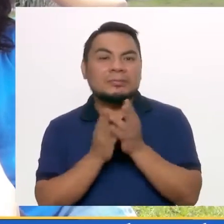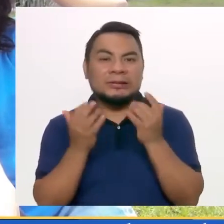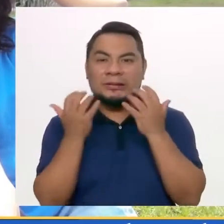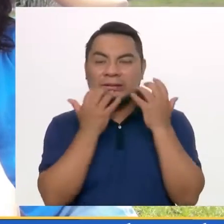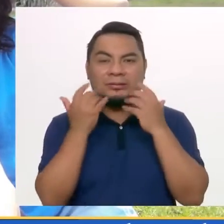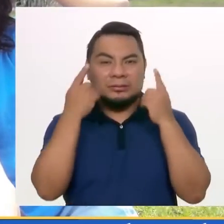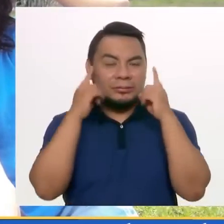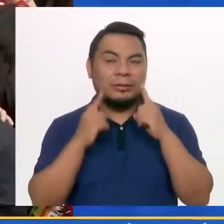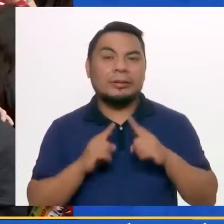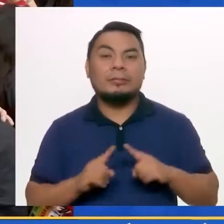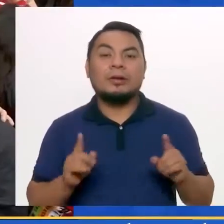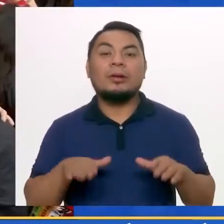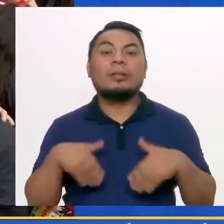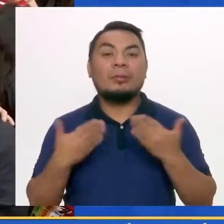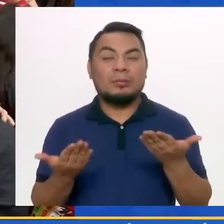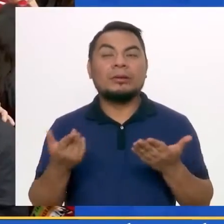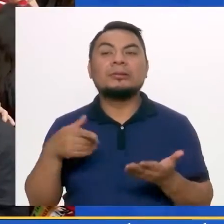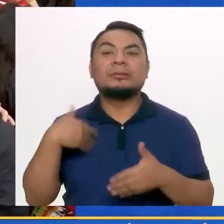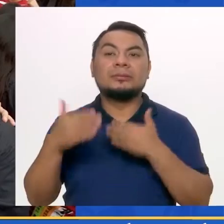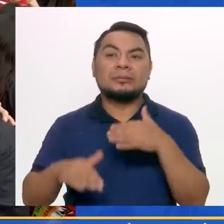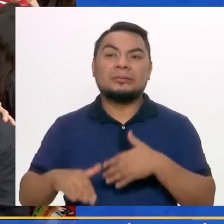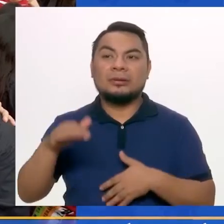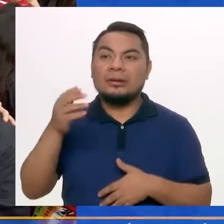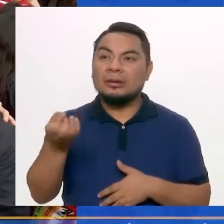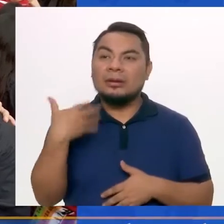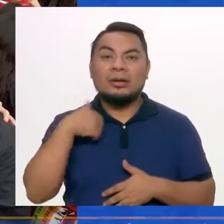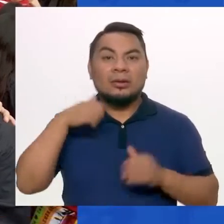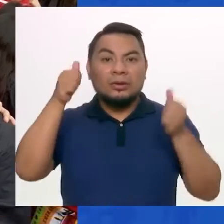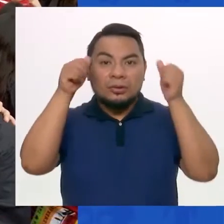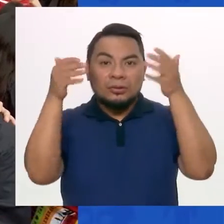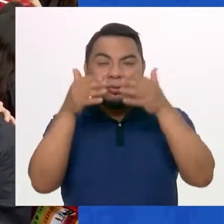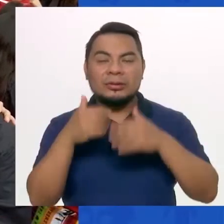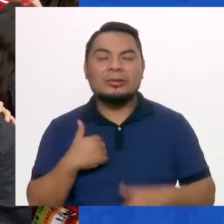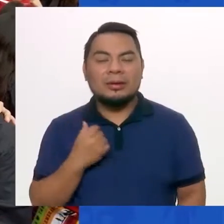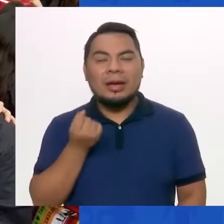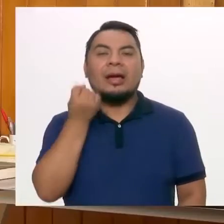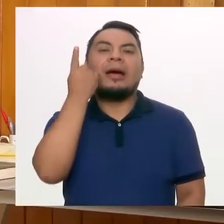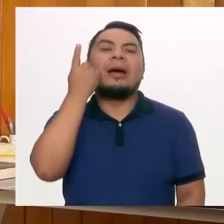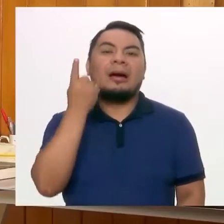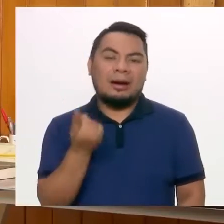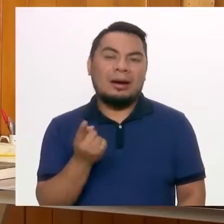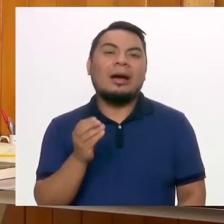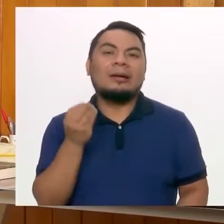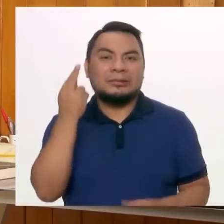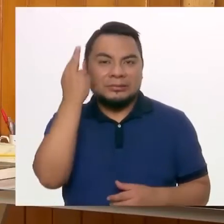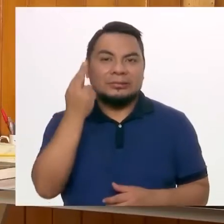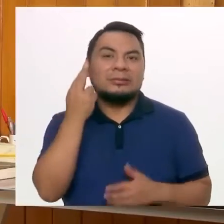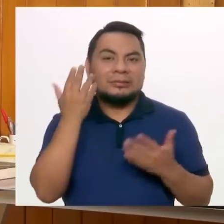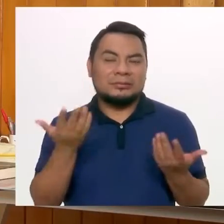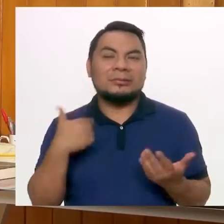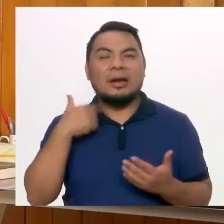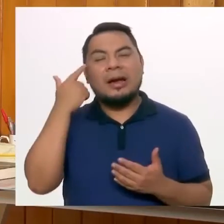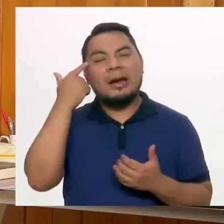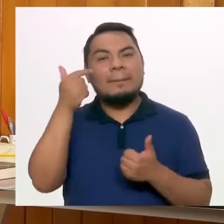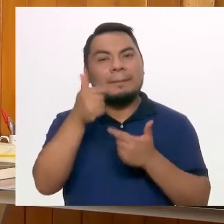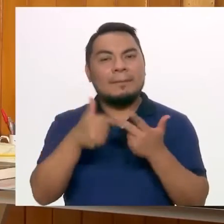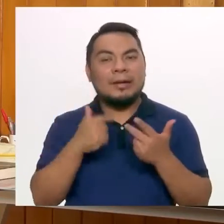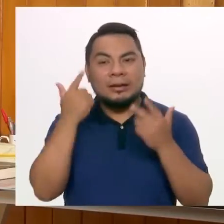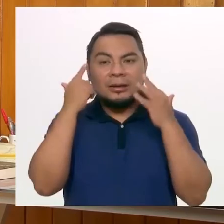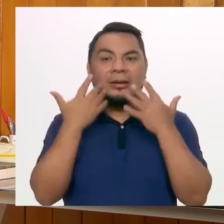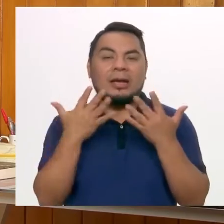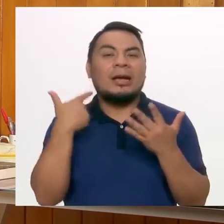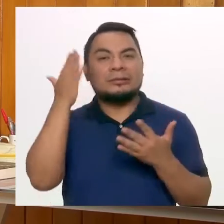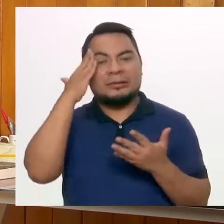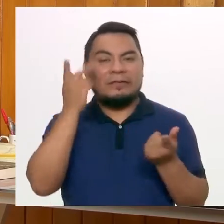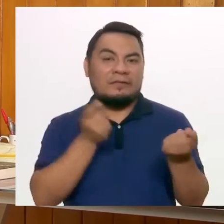pero sabiendo que era autista ya podía entender mucho más globalmente más aspectos más allá de la